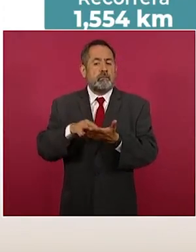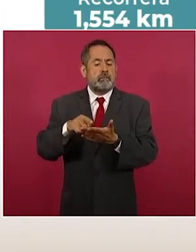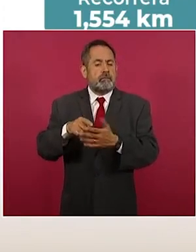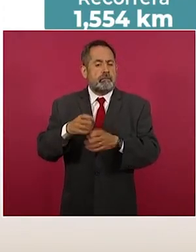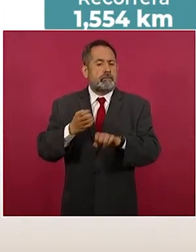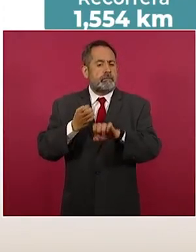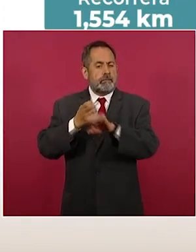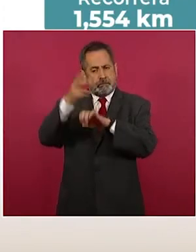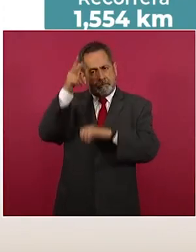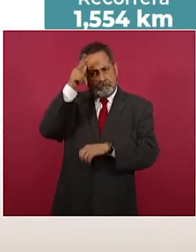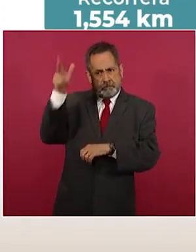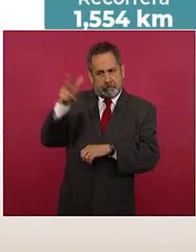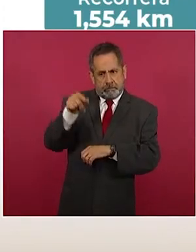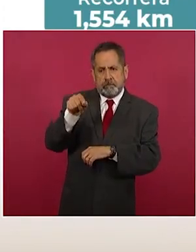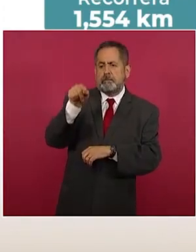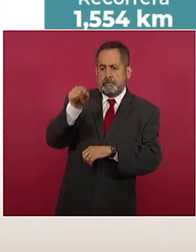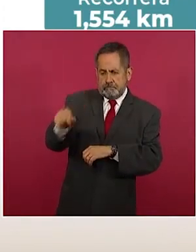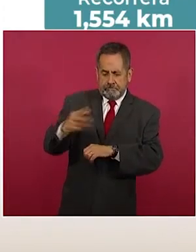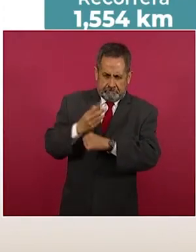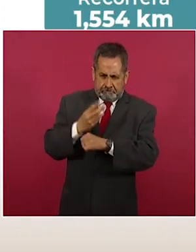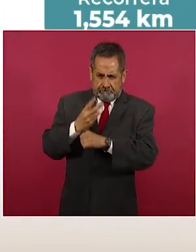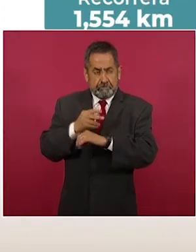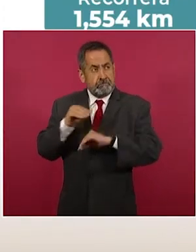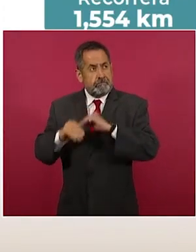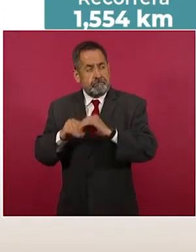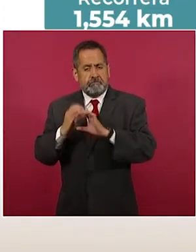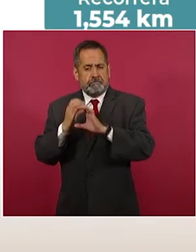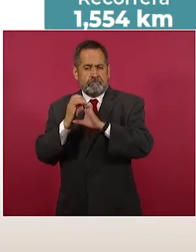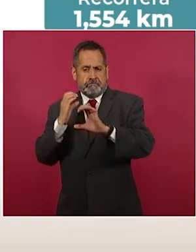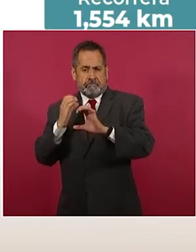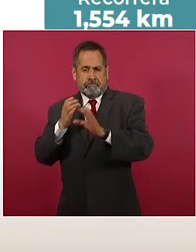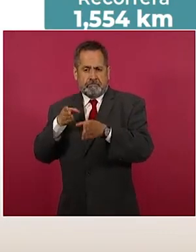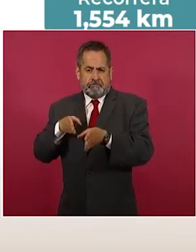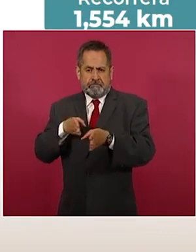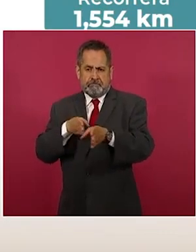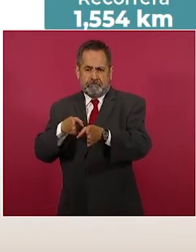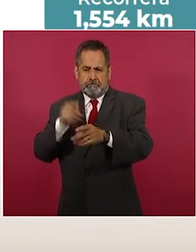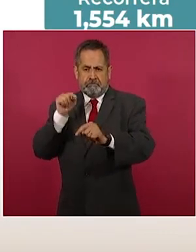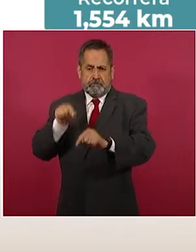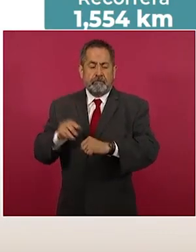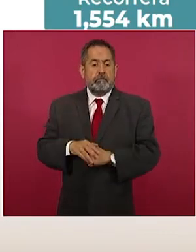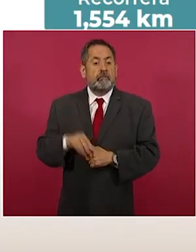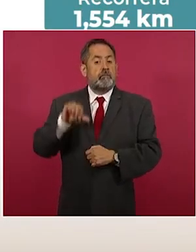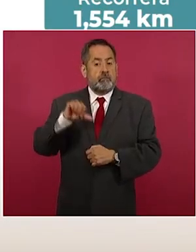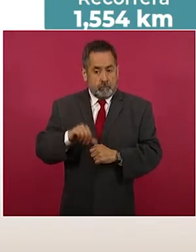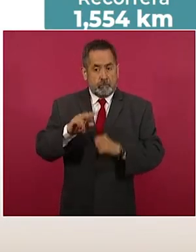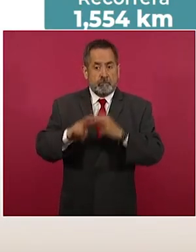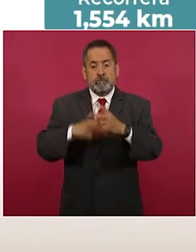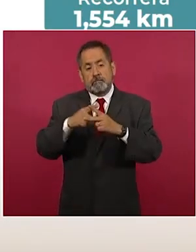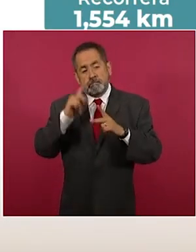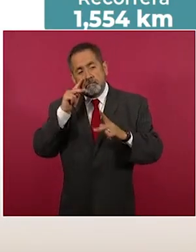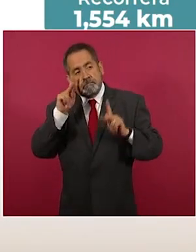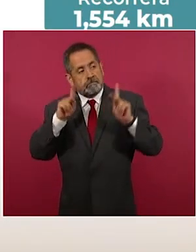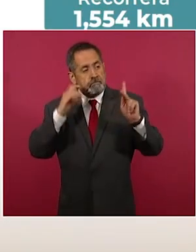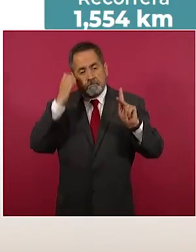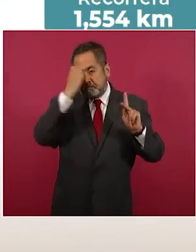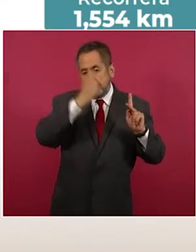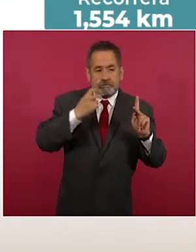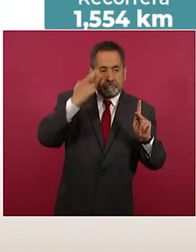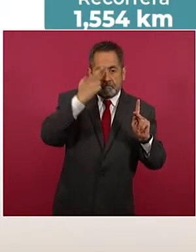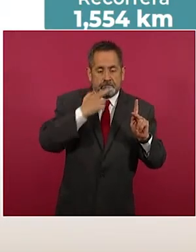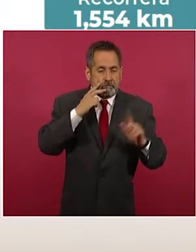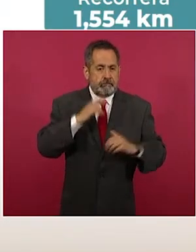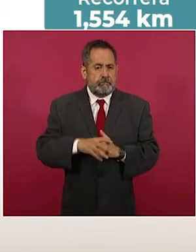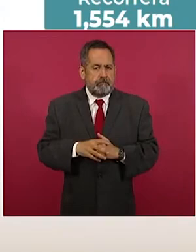del estado de Hidalgo. Hoy acompañaremos al presidente a visitar la planta, hacer un recorrido. En este encuentro